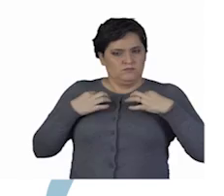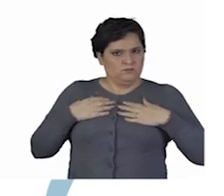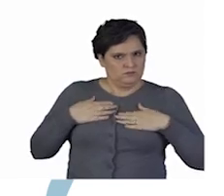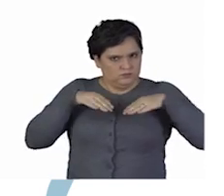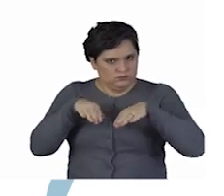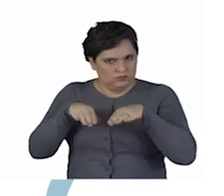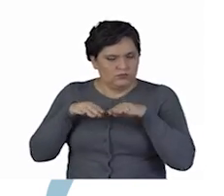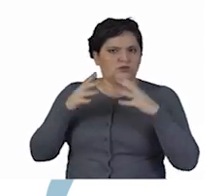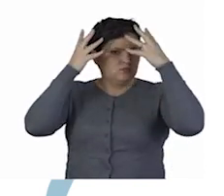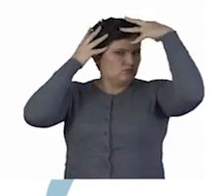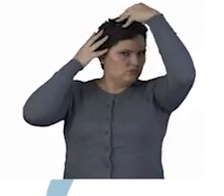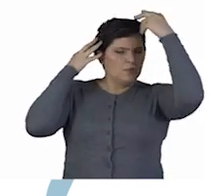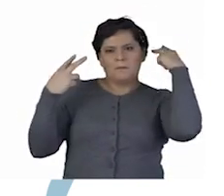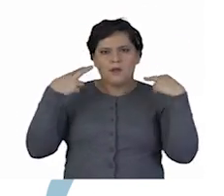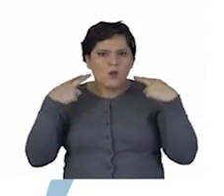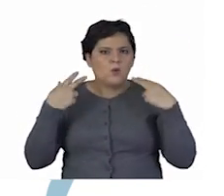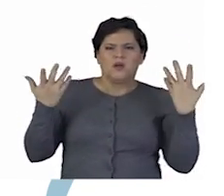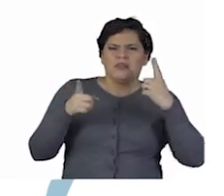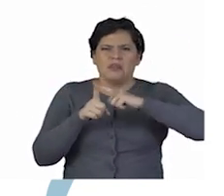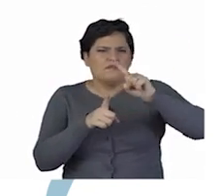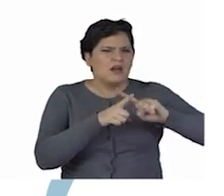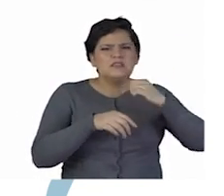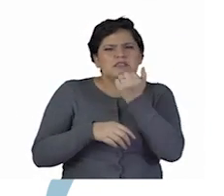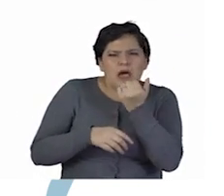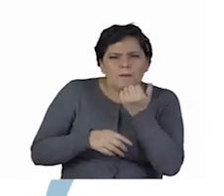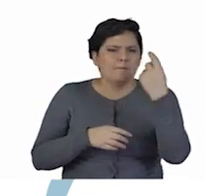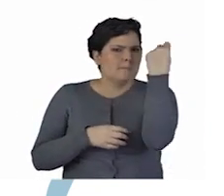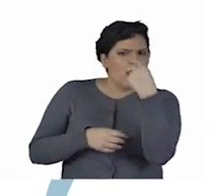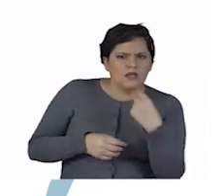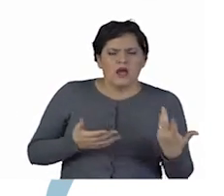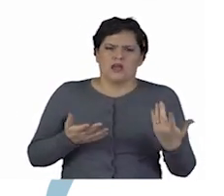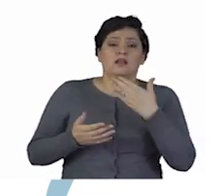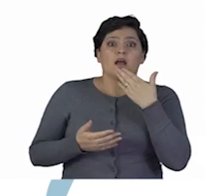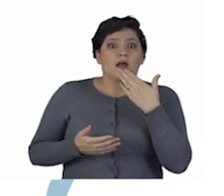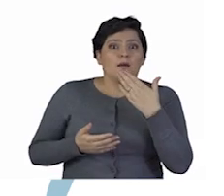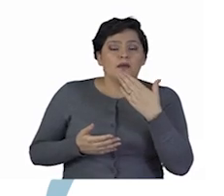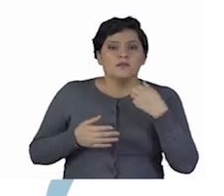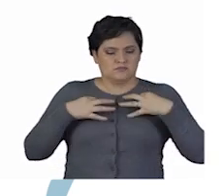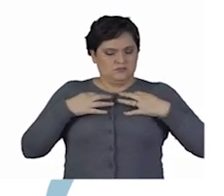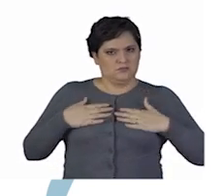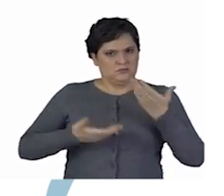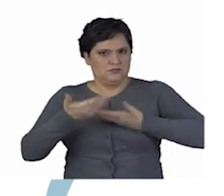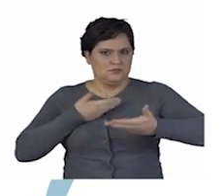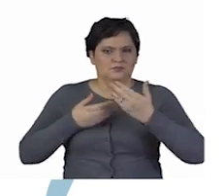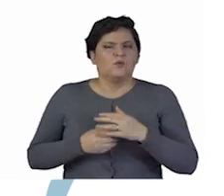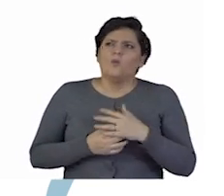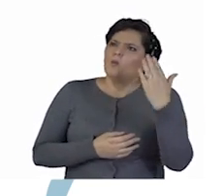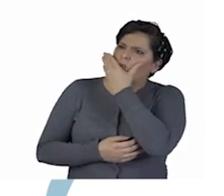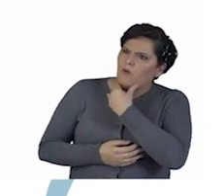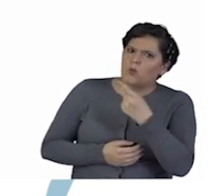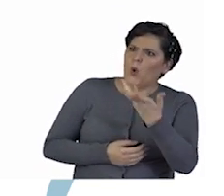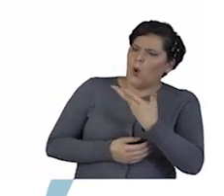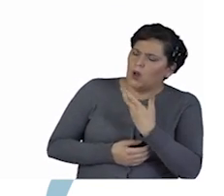áreas y en esta está la sastrería, los tocados, la peluquería, los teñidos, la zapatería, el maquillaje